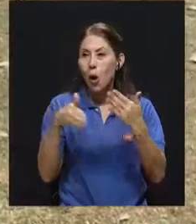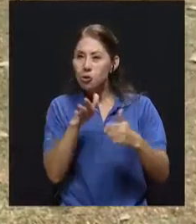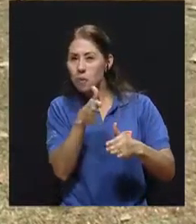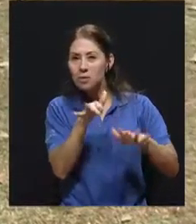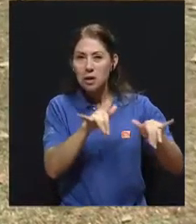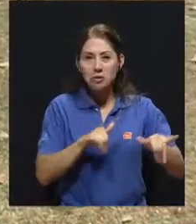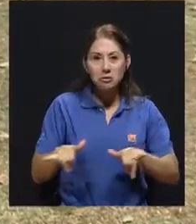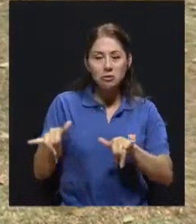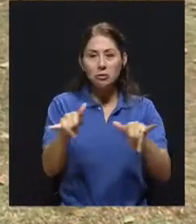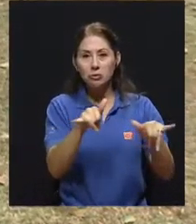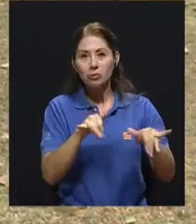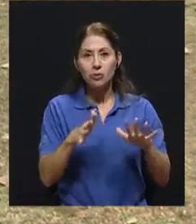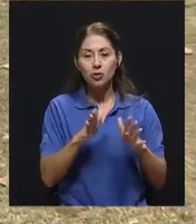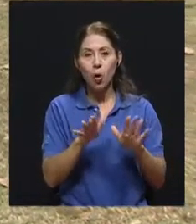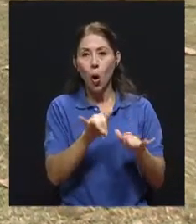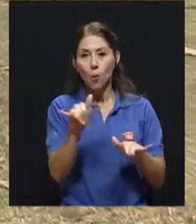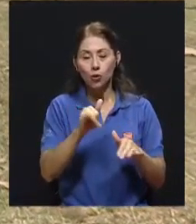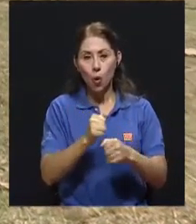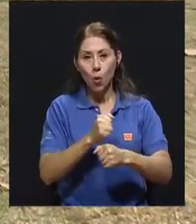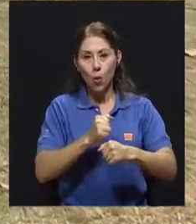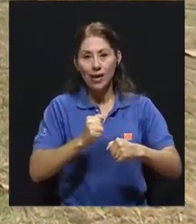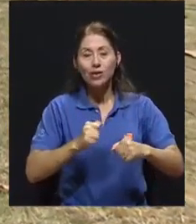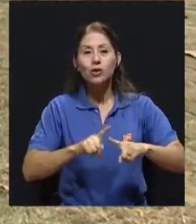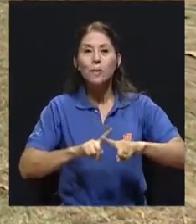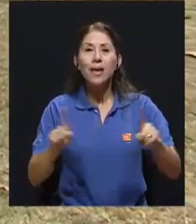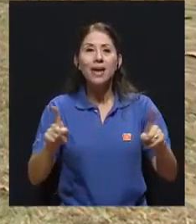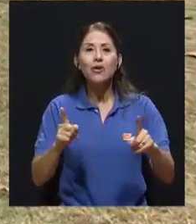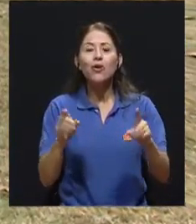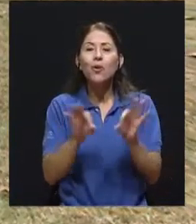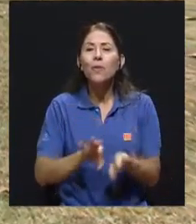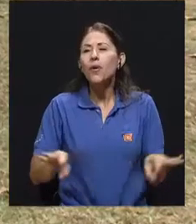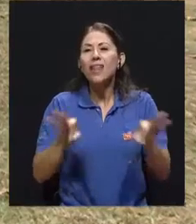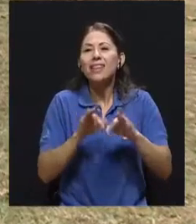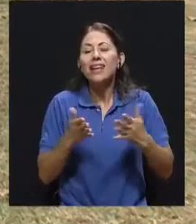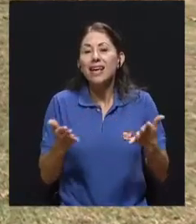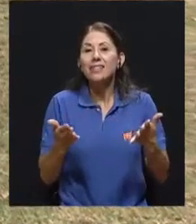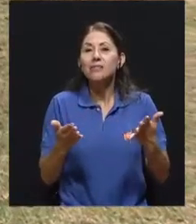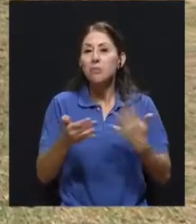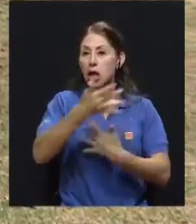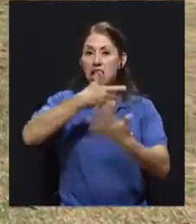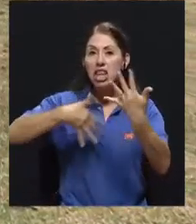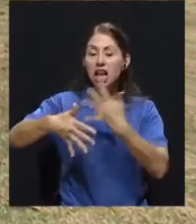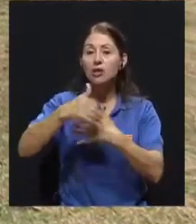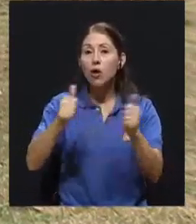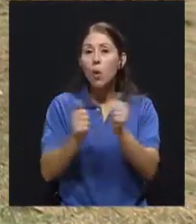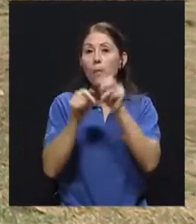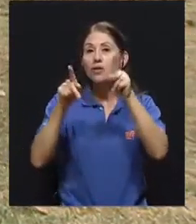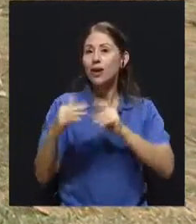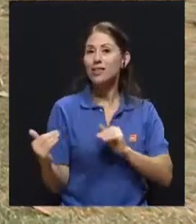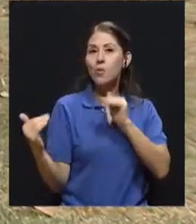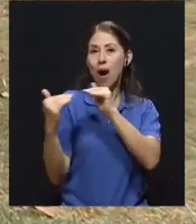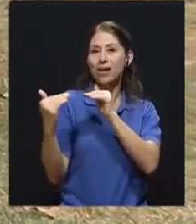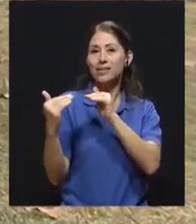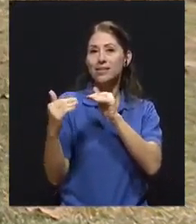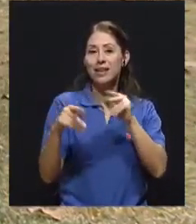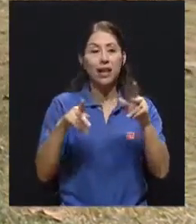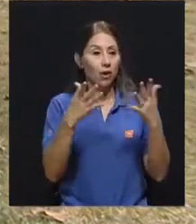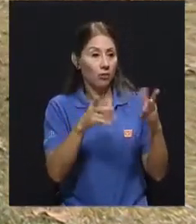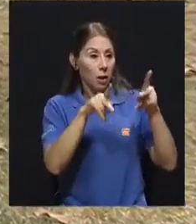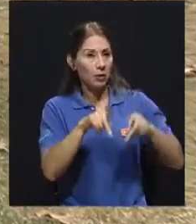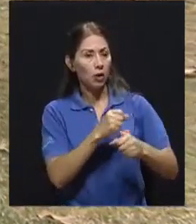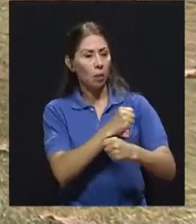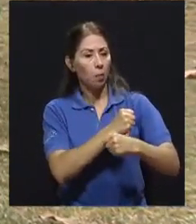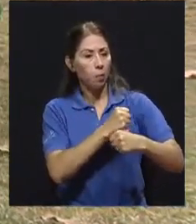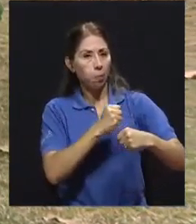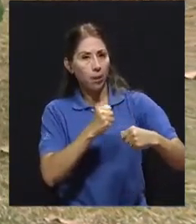sino también en interactuar con iguales, o sea, con otras personas que tienen esa misma condición. El solo hecho